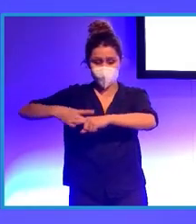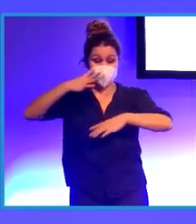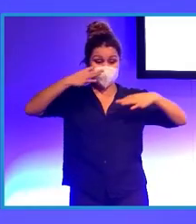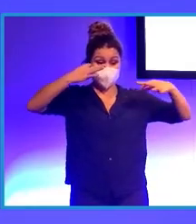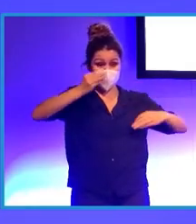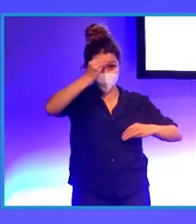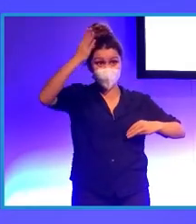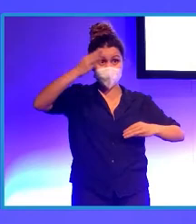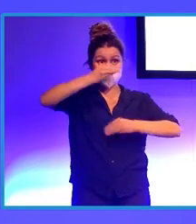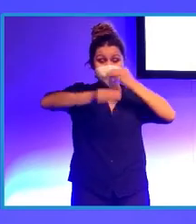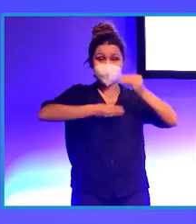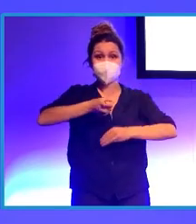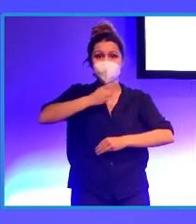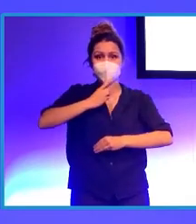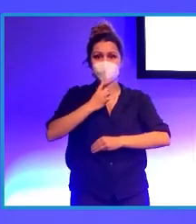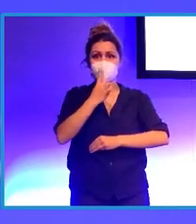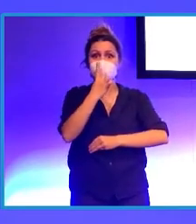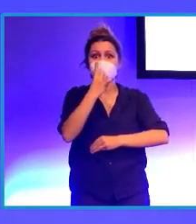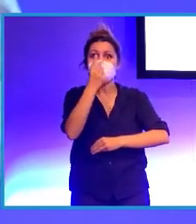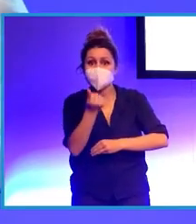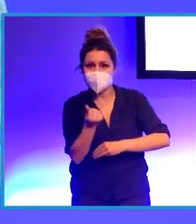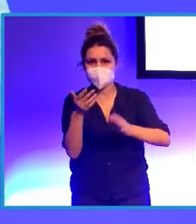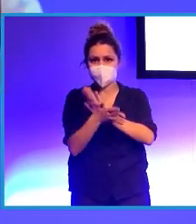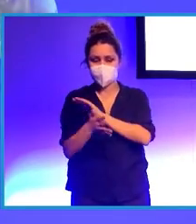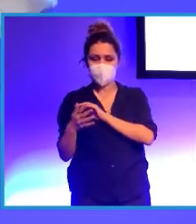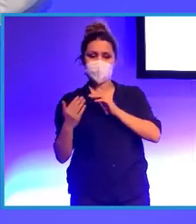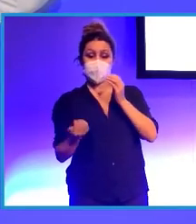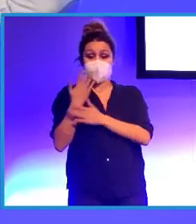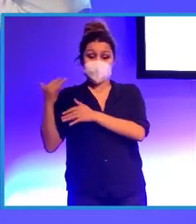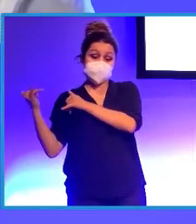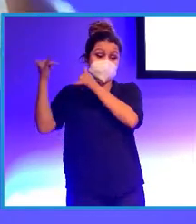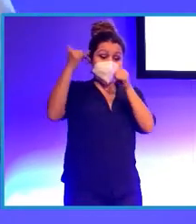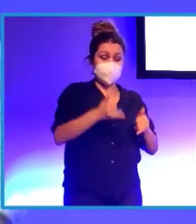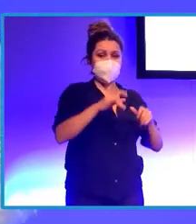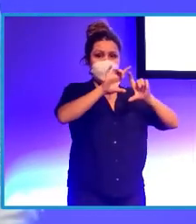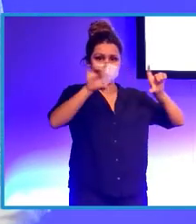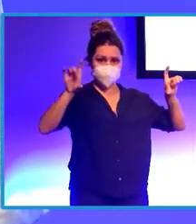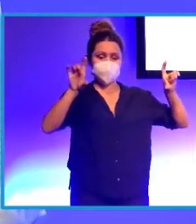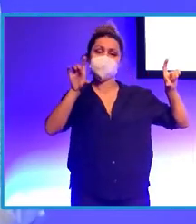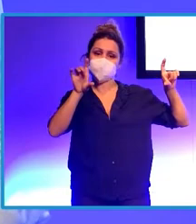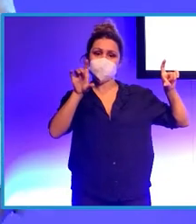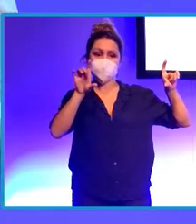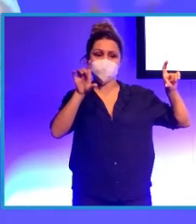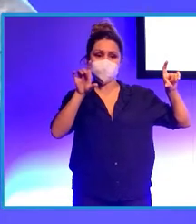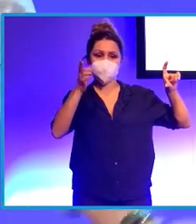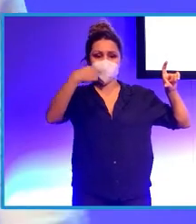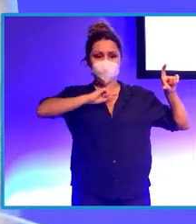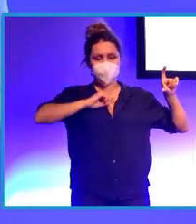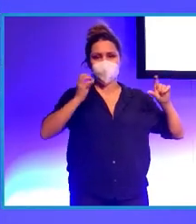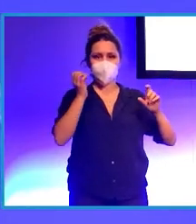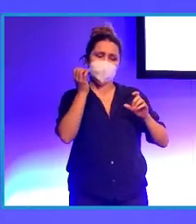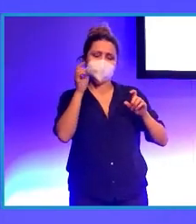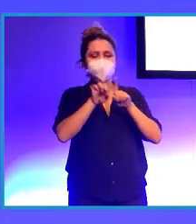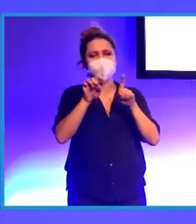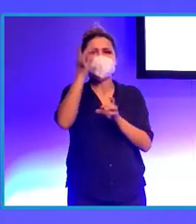esta realidad virtual se hace en un día. Por la mañana llegamos a Video Report, hacemos un brainstorming